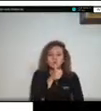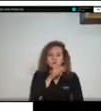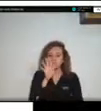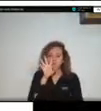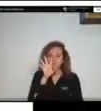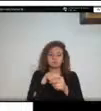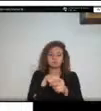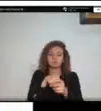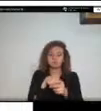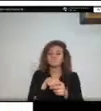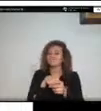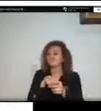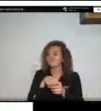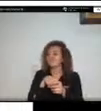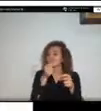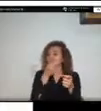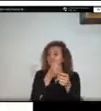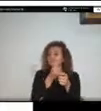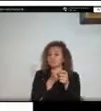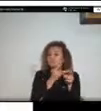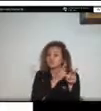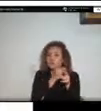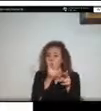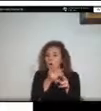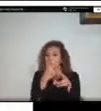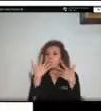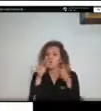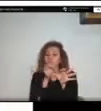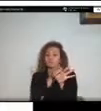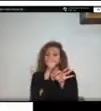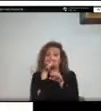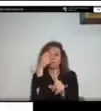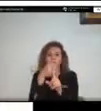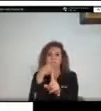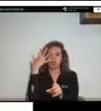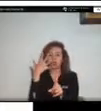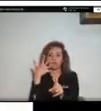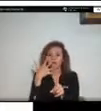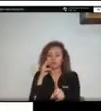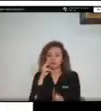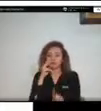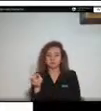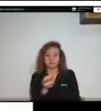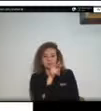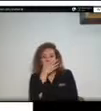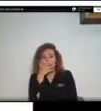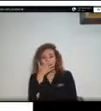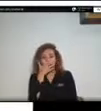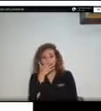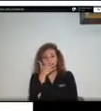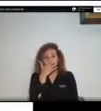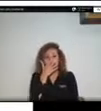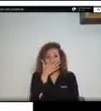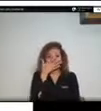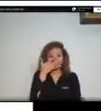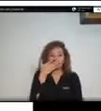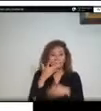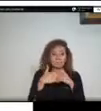en estos municipios de ellos vemos como con mayor frecuencia reportes el río Guatiquía